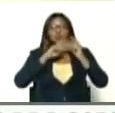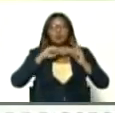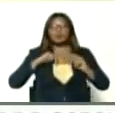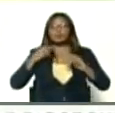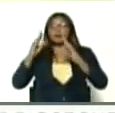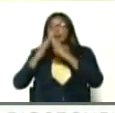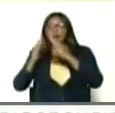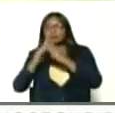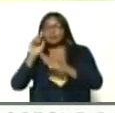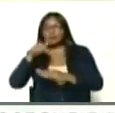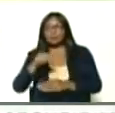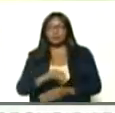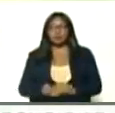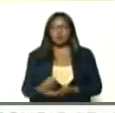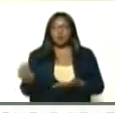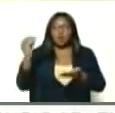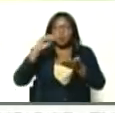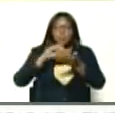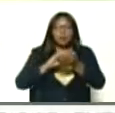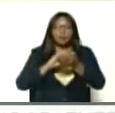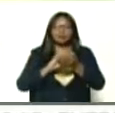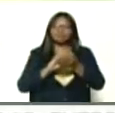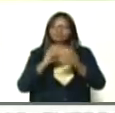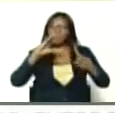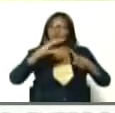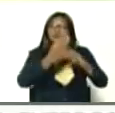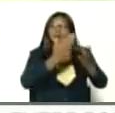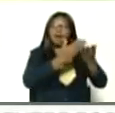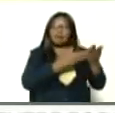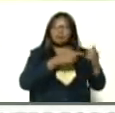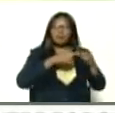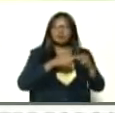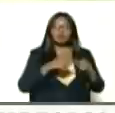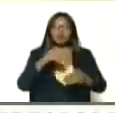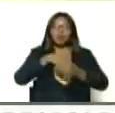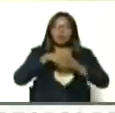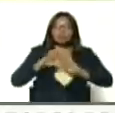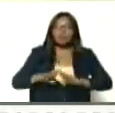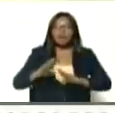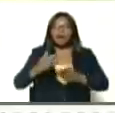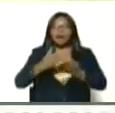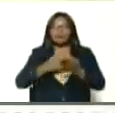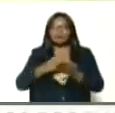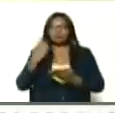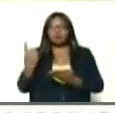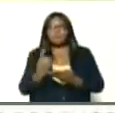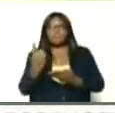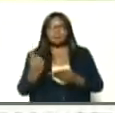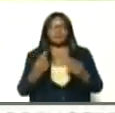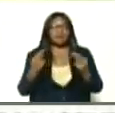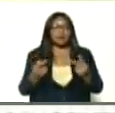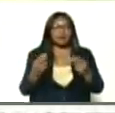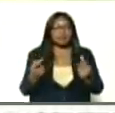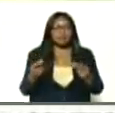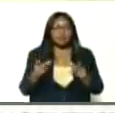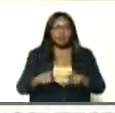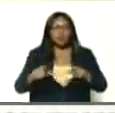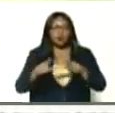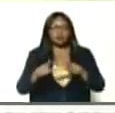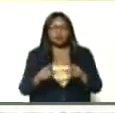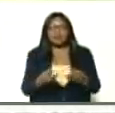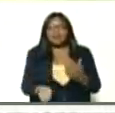casa, retomamos, la época, de la cuarentena radical, donde solamente, se mantienen activos, sectores